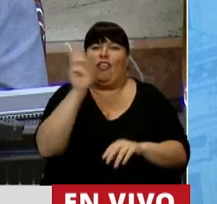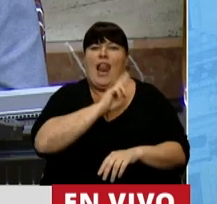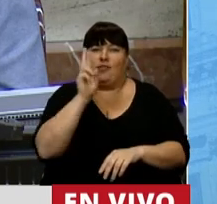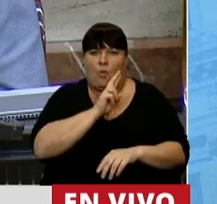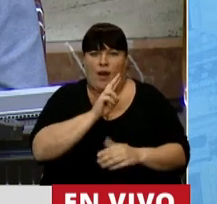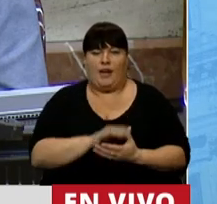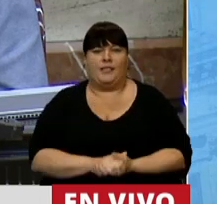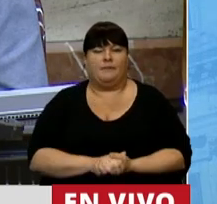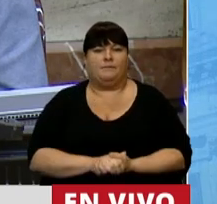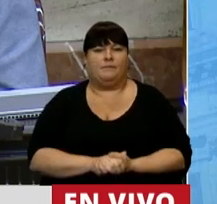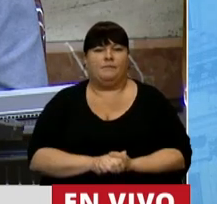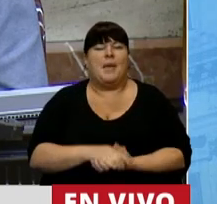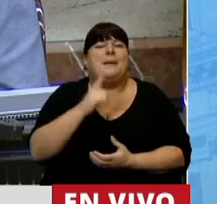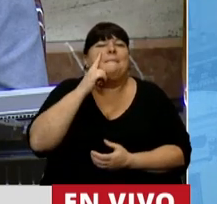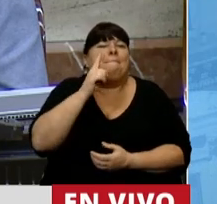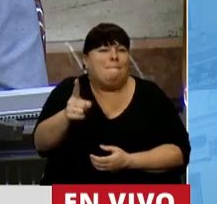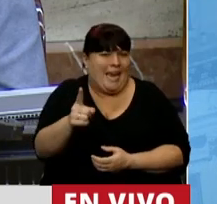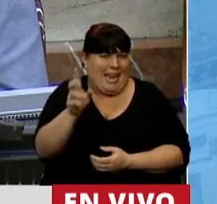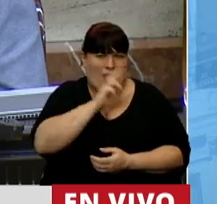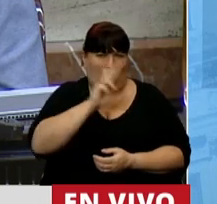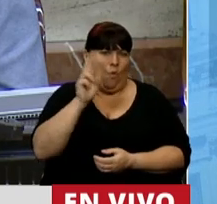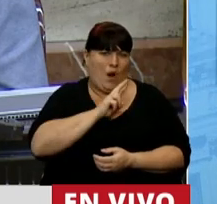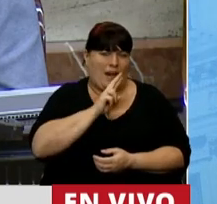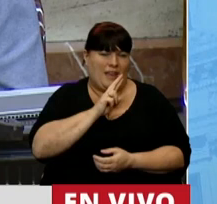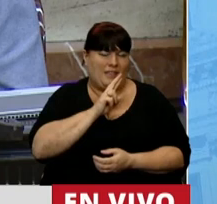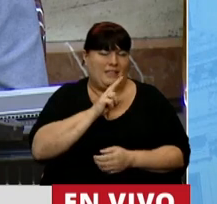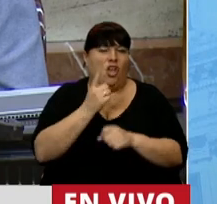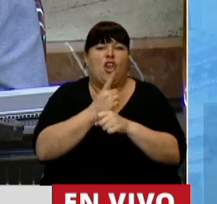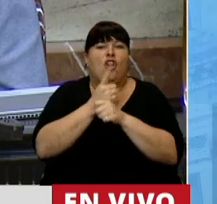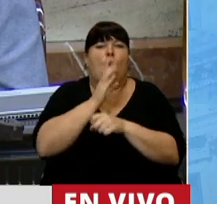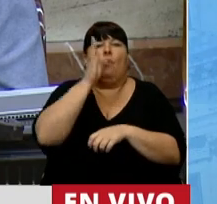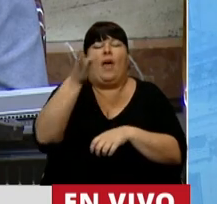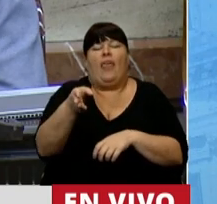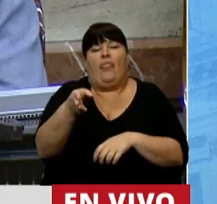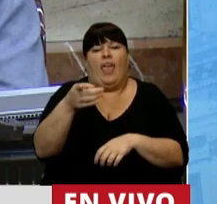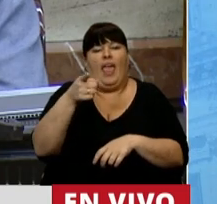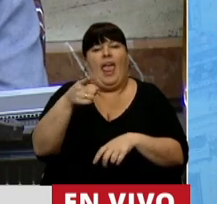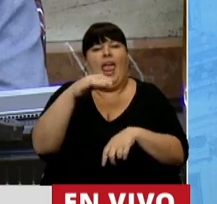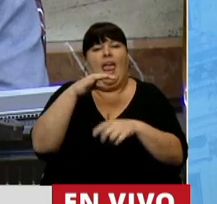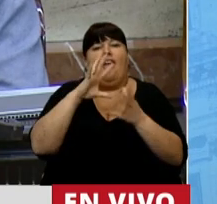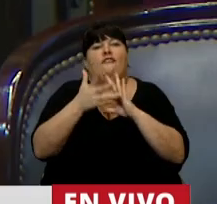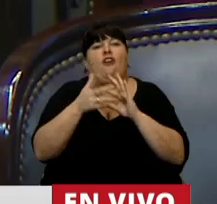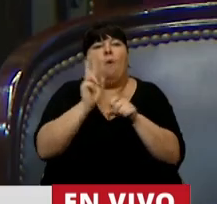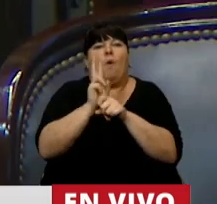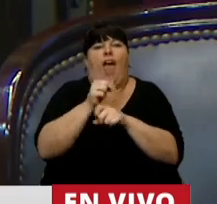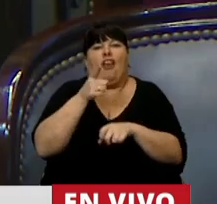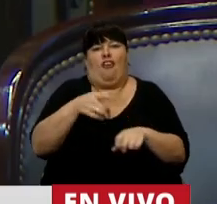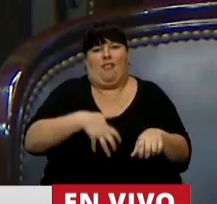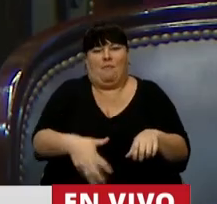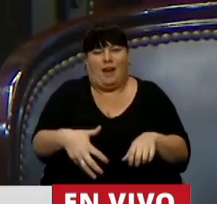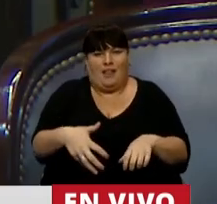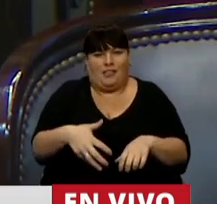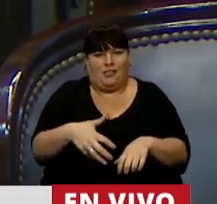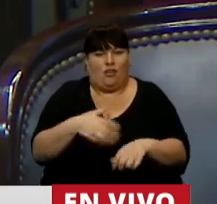mujeres. Miles de mujeres no pudieron acceder a los métodos anticonceptivos.